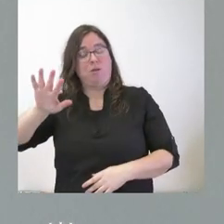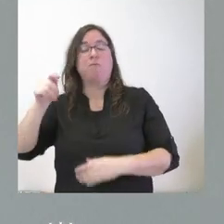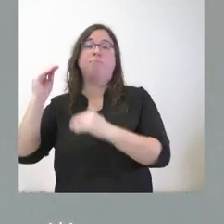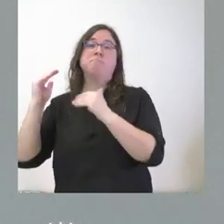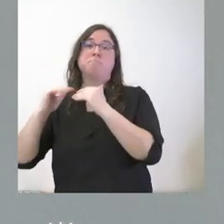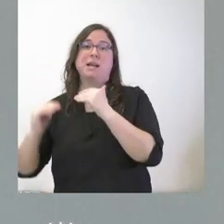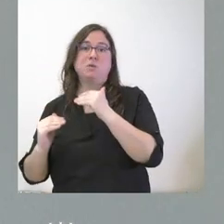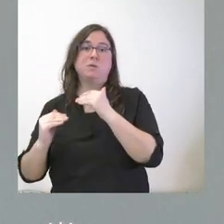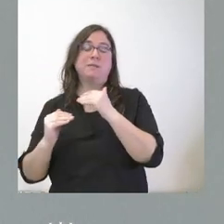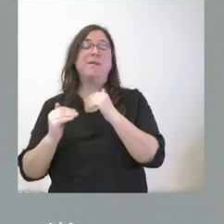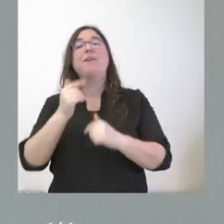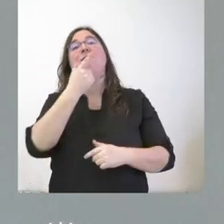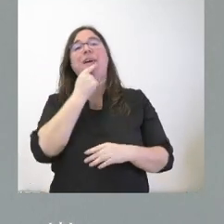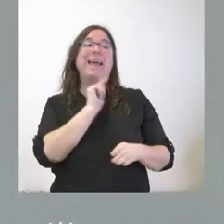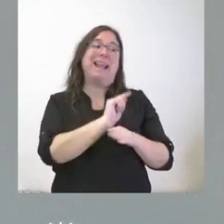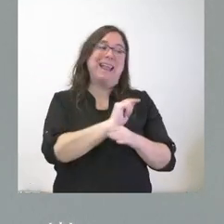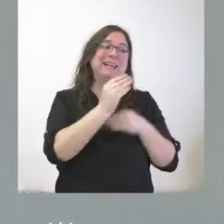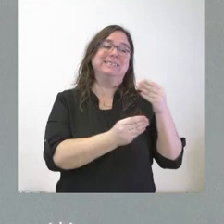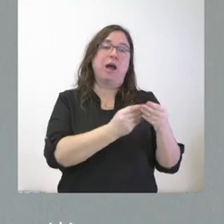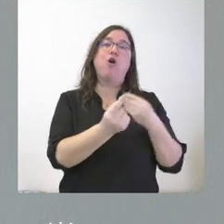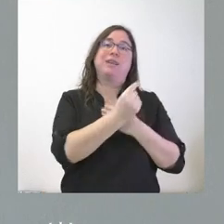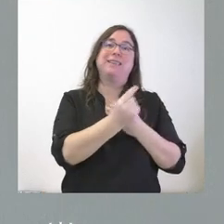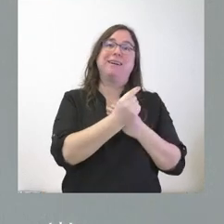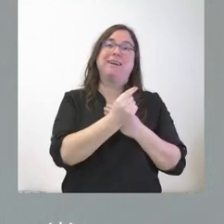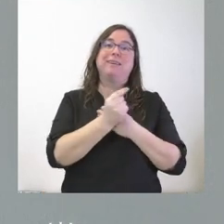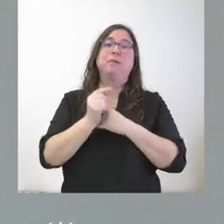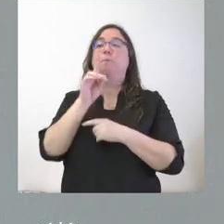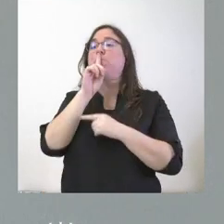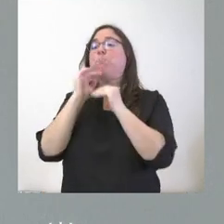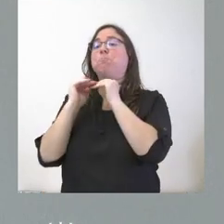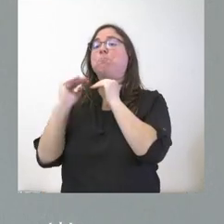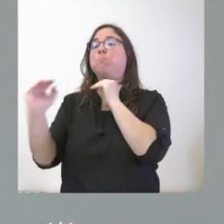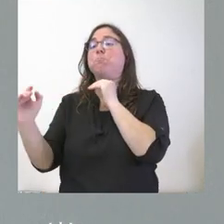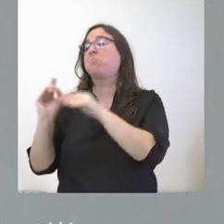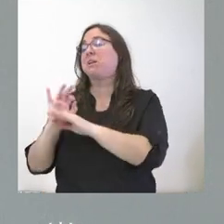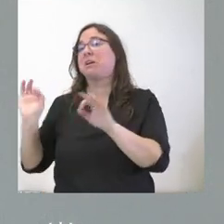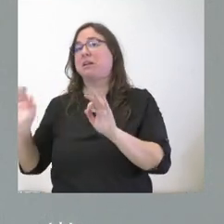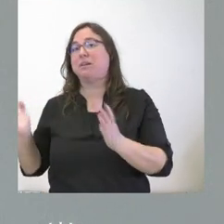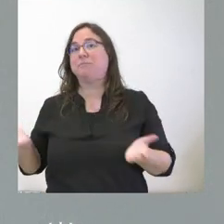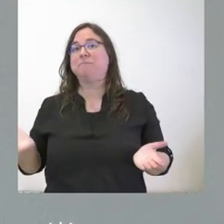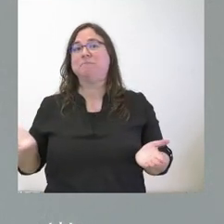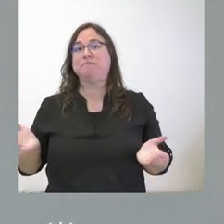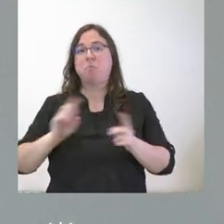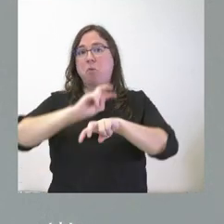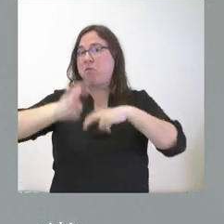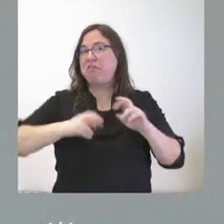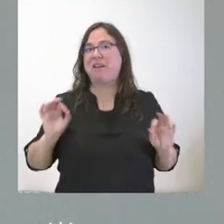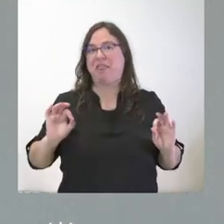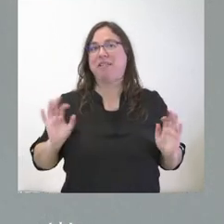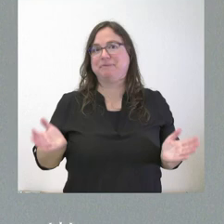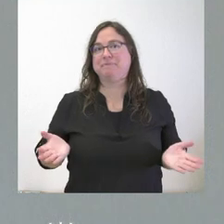Claro, siempre es más fácil criticar al que hace cosas que al que practica el inmovilismo, que no modifica la cantidad.